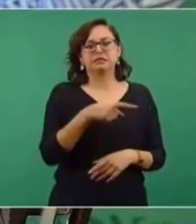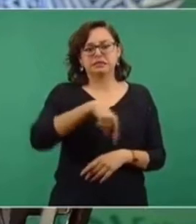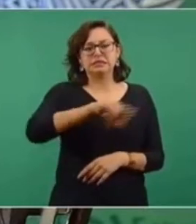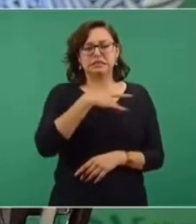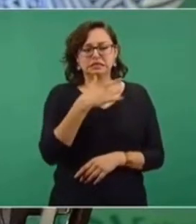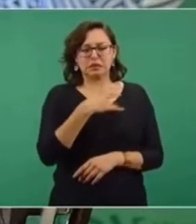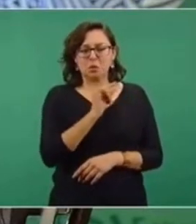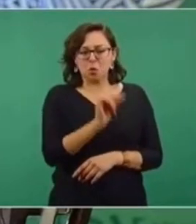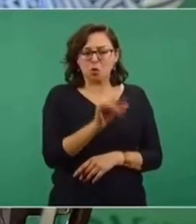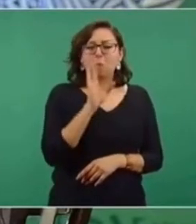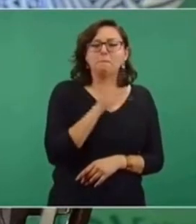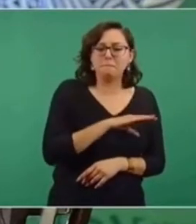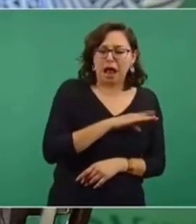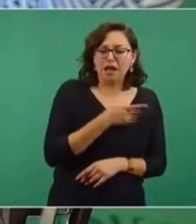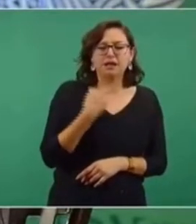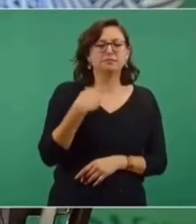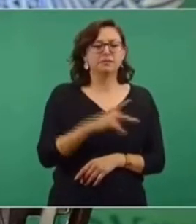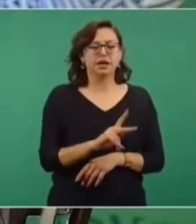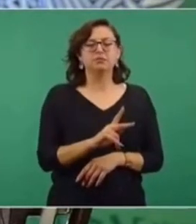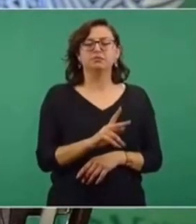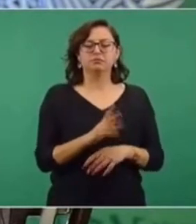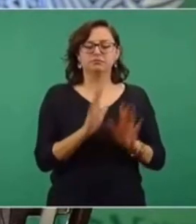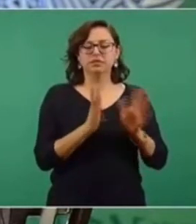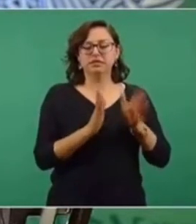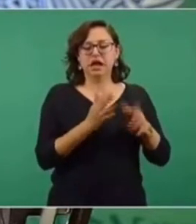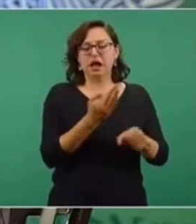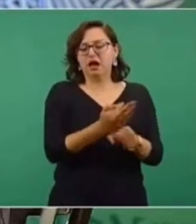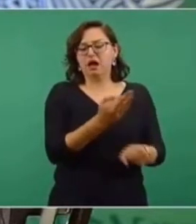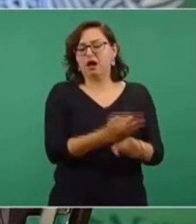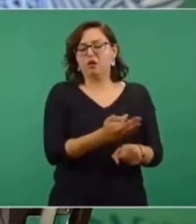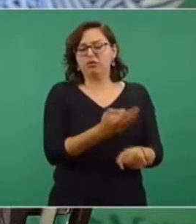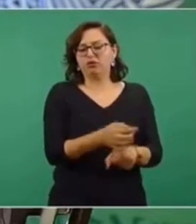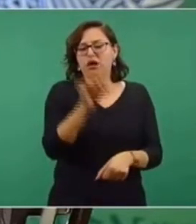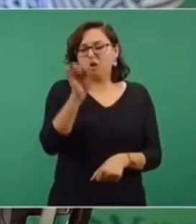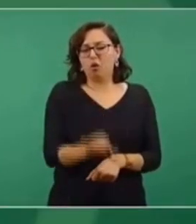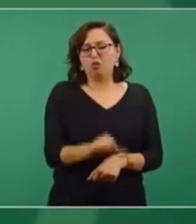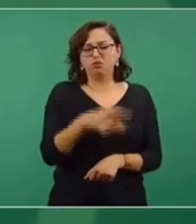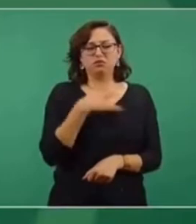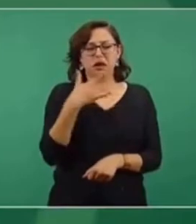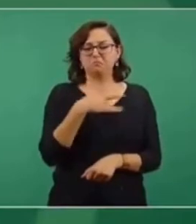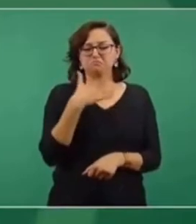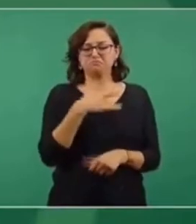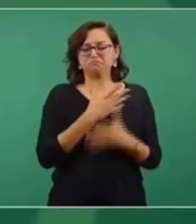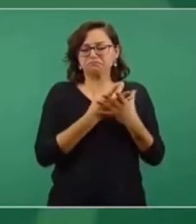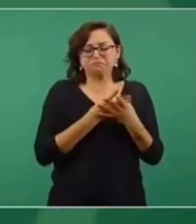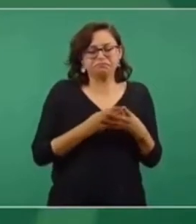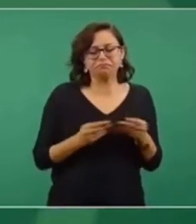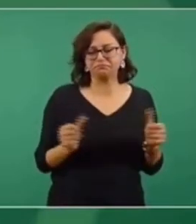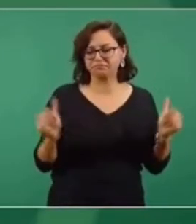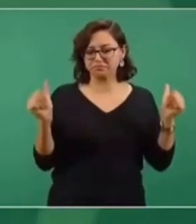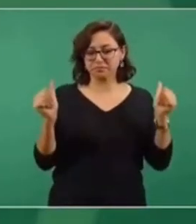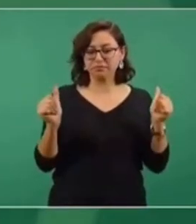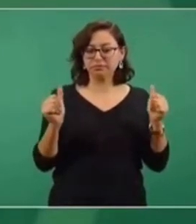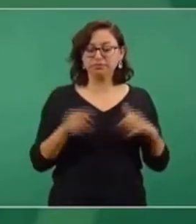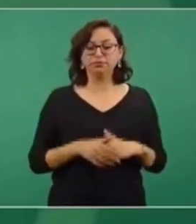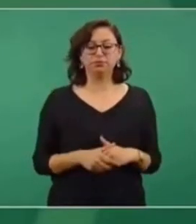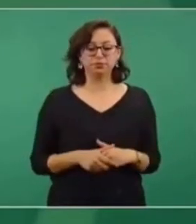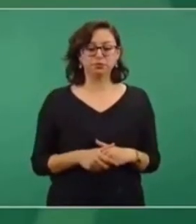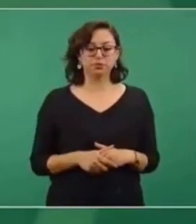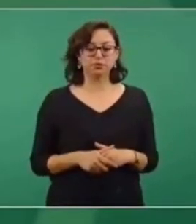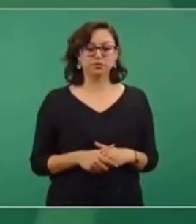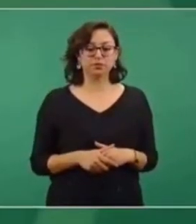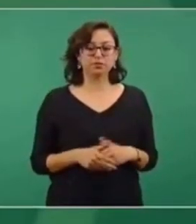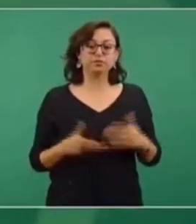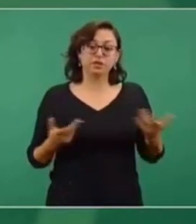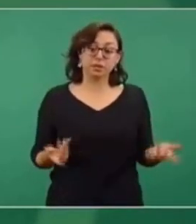pero ya prácticamente está considerado como asintomático. Y solamente terminando un